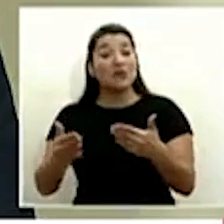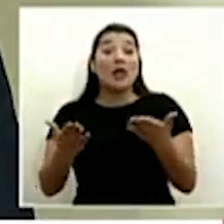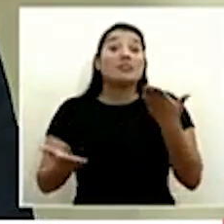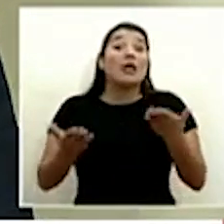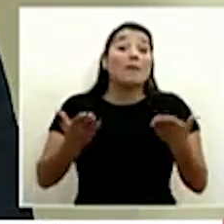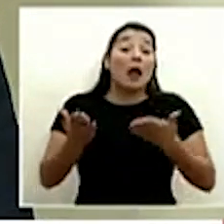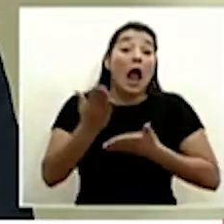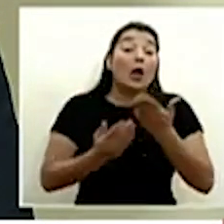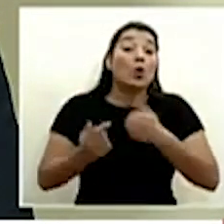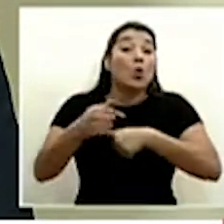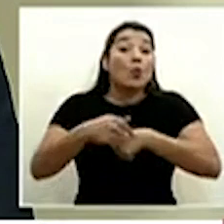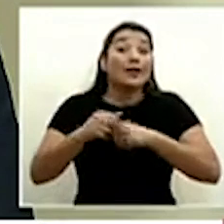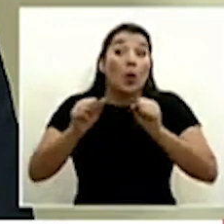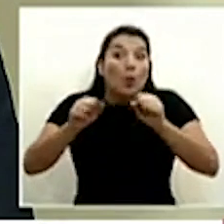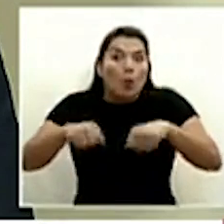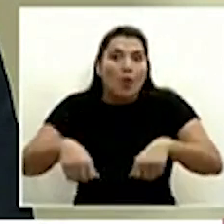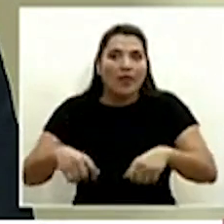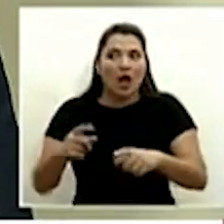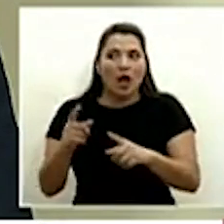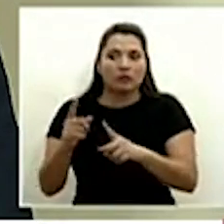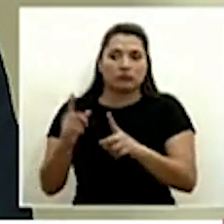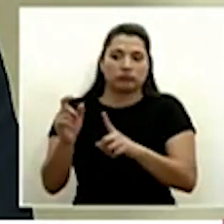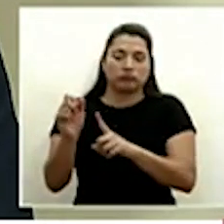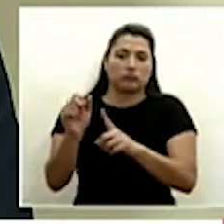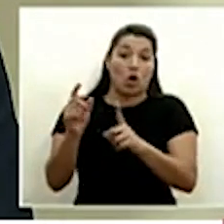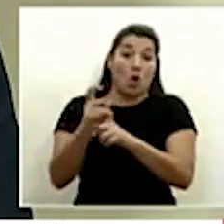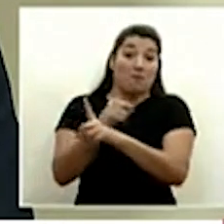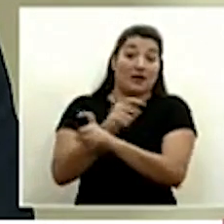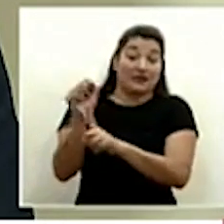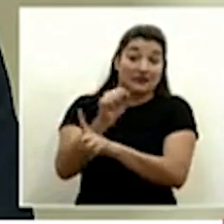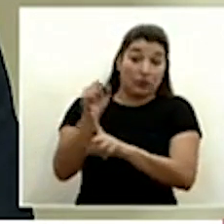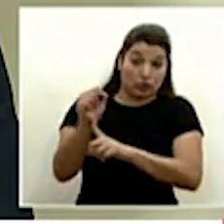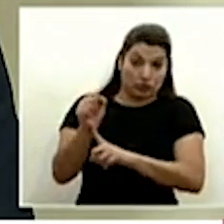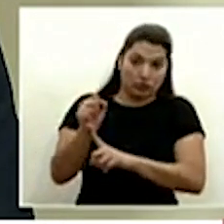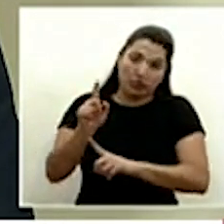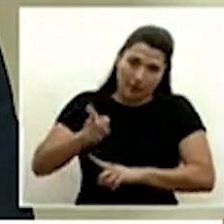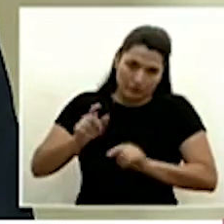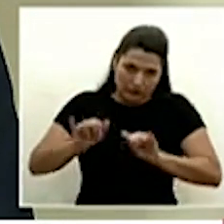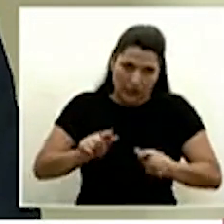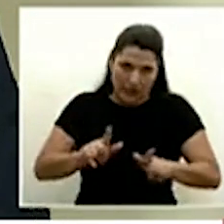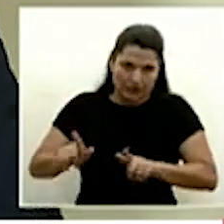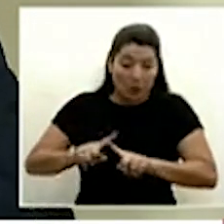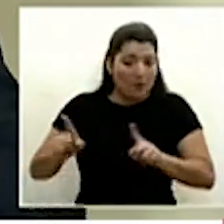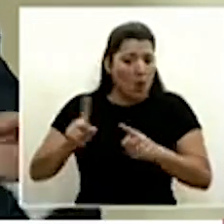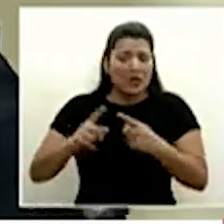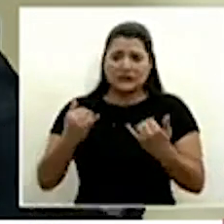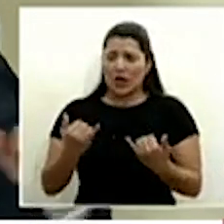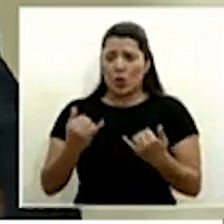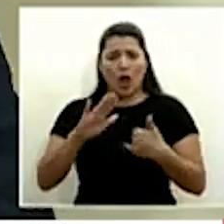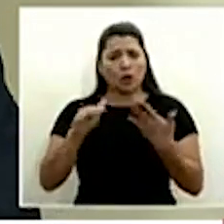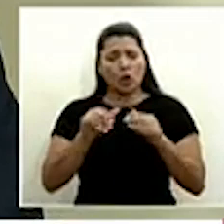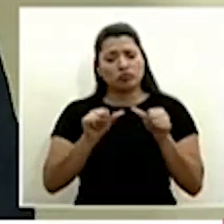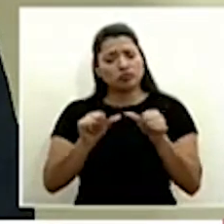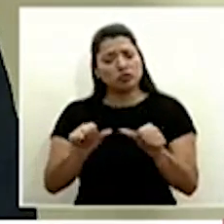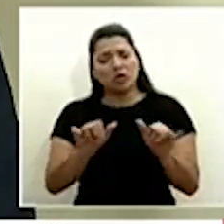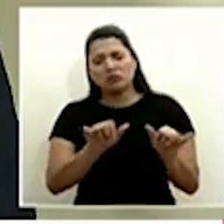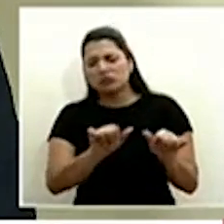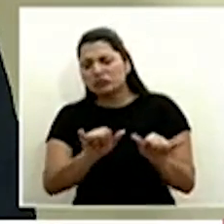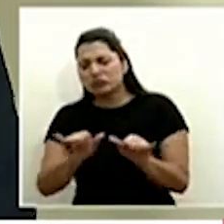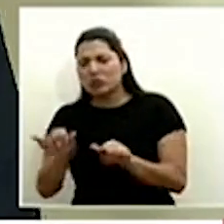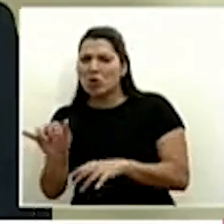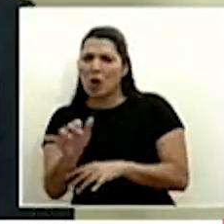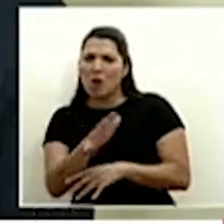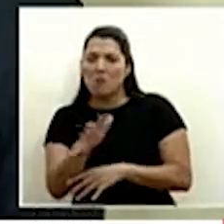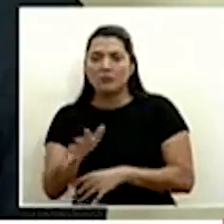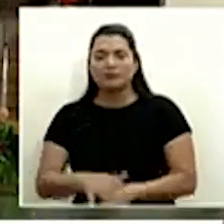algún momento tengamos alguna situación más complicada tenemos que estar preparado para ello pero de momento los números indican que estamos en el balance promedio